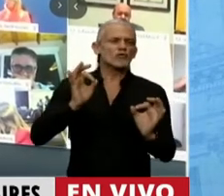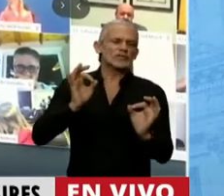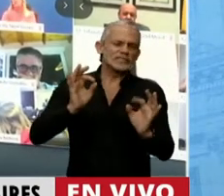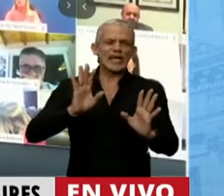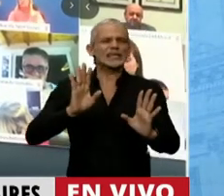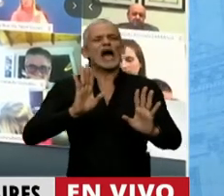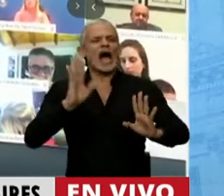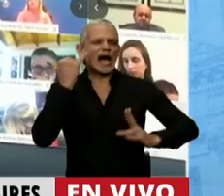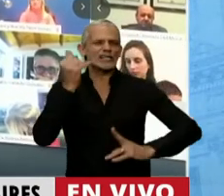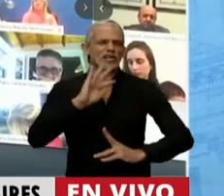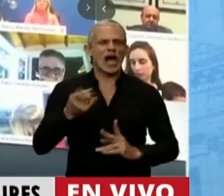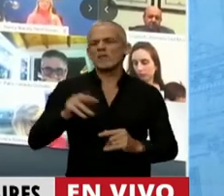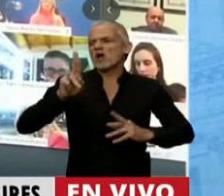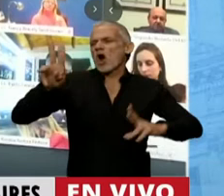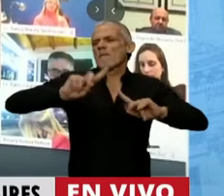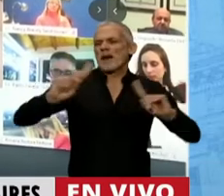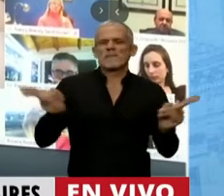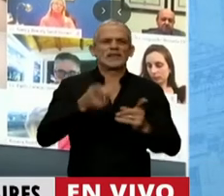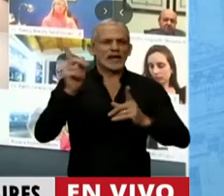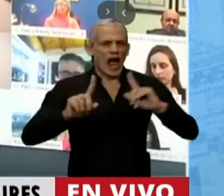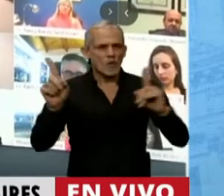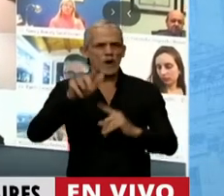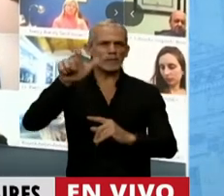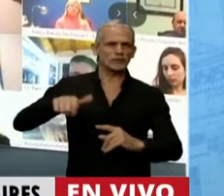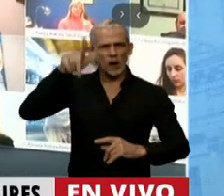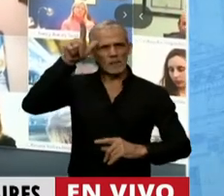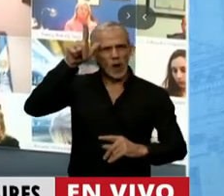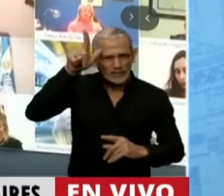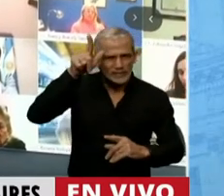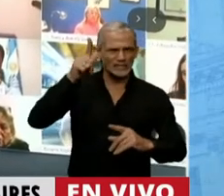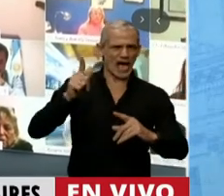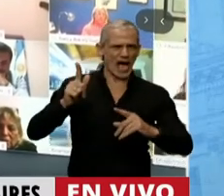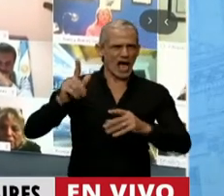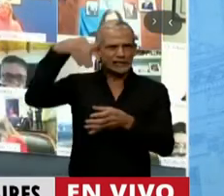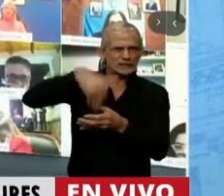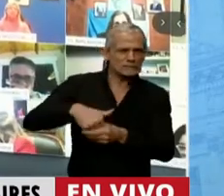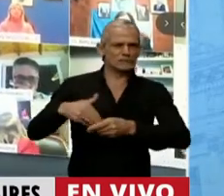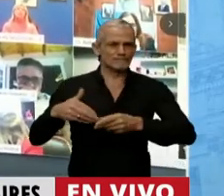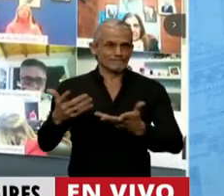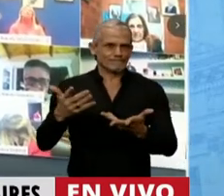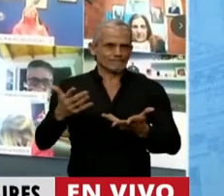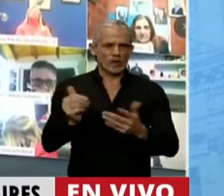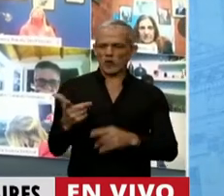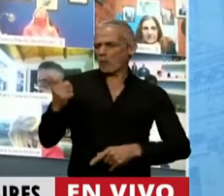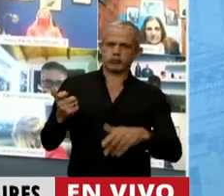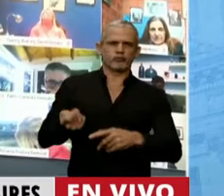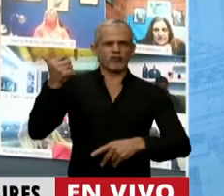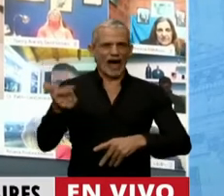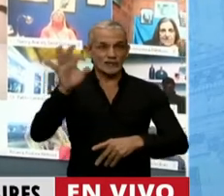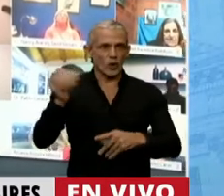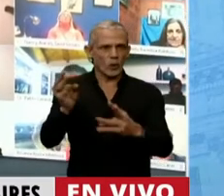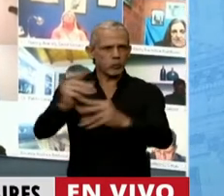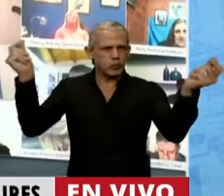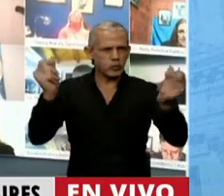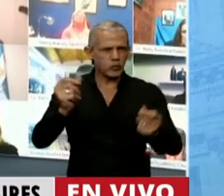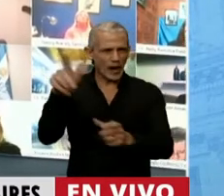a permitir que algún integrante de las fuerzas de seguridad que practique el gatillo fácil o la desaparición